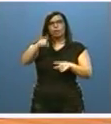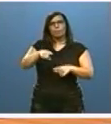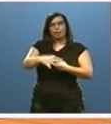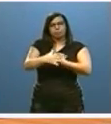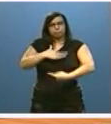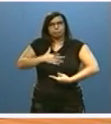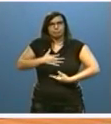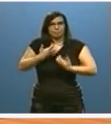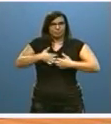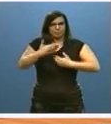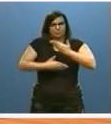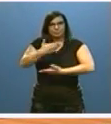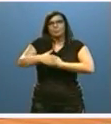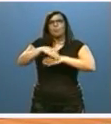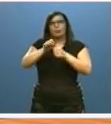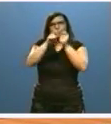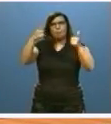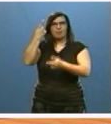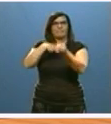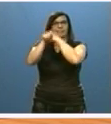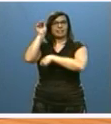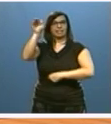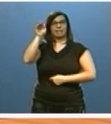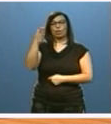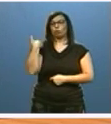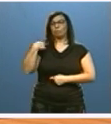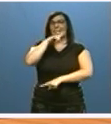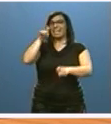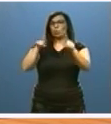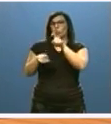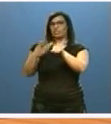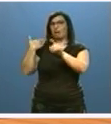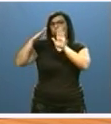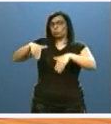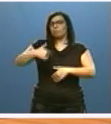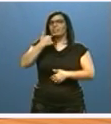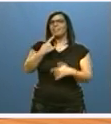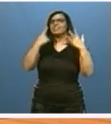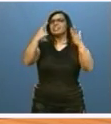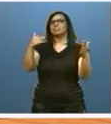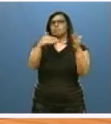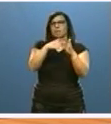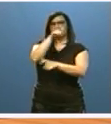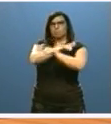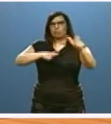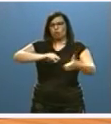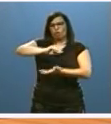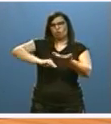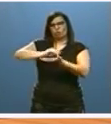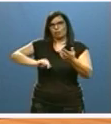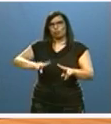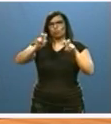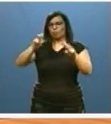exportaciones, como luego veremos. Y la última EPA recoge 6.000 nuevos ocupados en la industria en el último año.